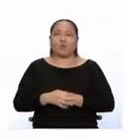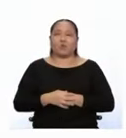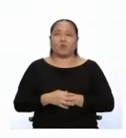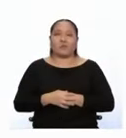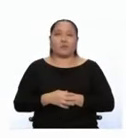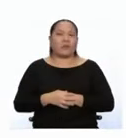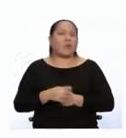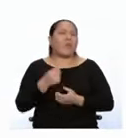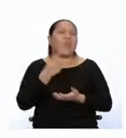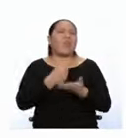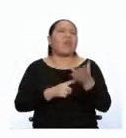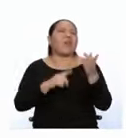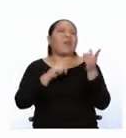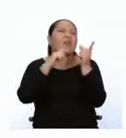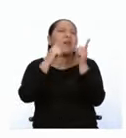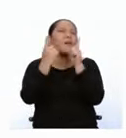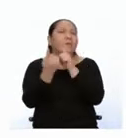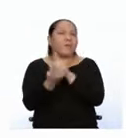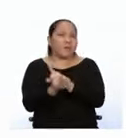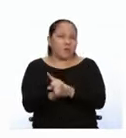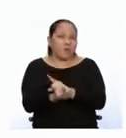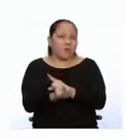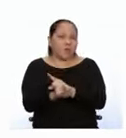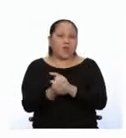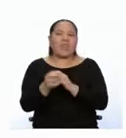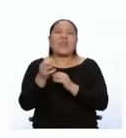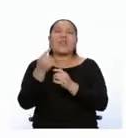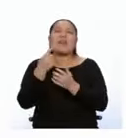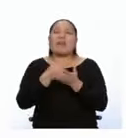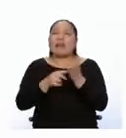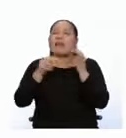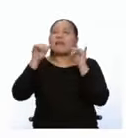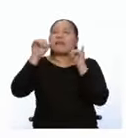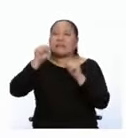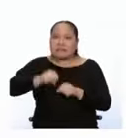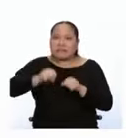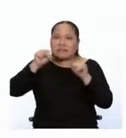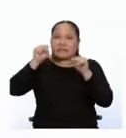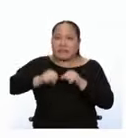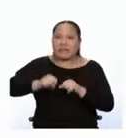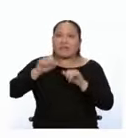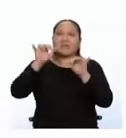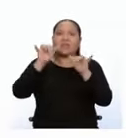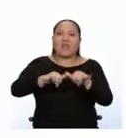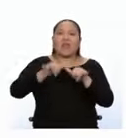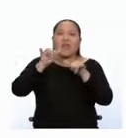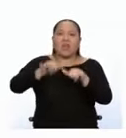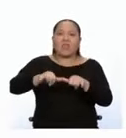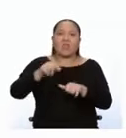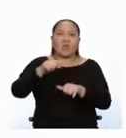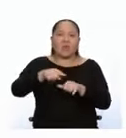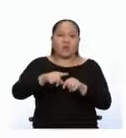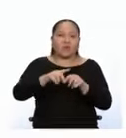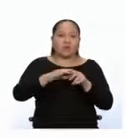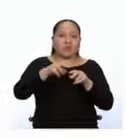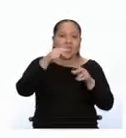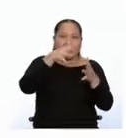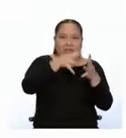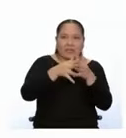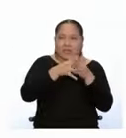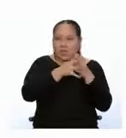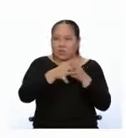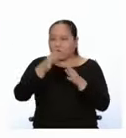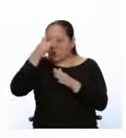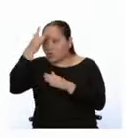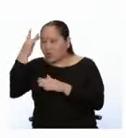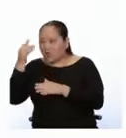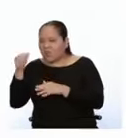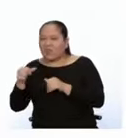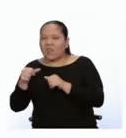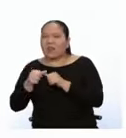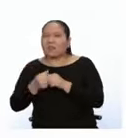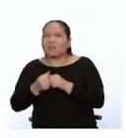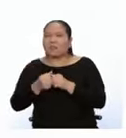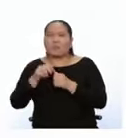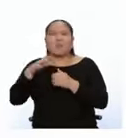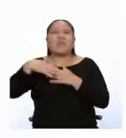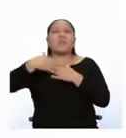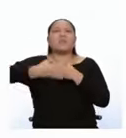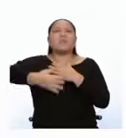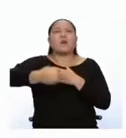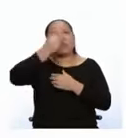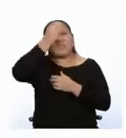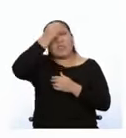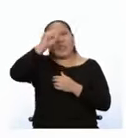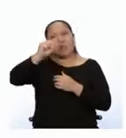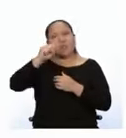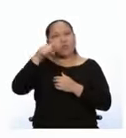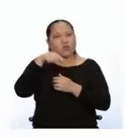¿Qué cambió y qué permaneció en Francia y Estados Unidos a raíz de las revoluciones del siglo XVIII? El ensayo